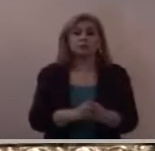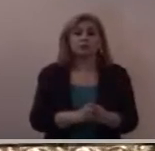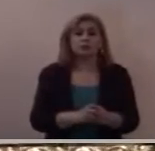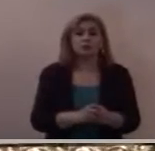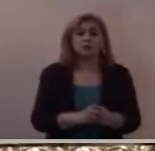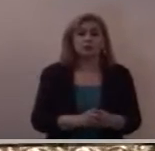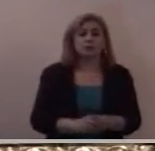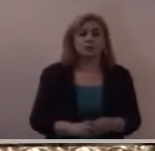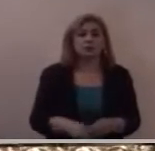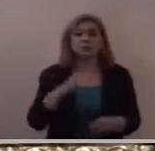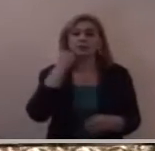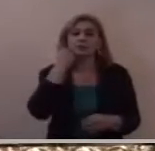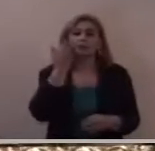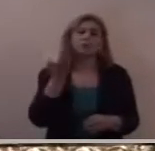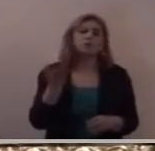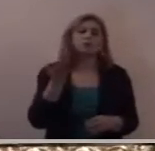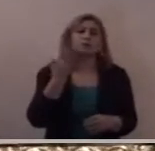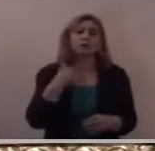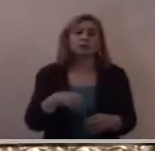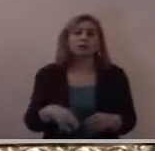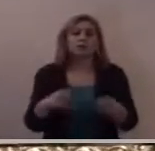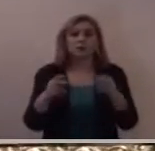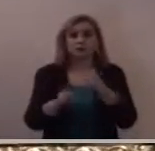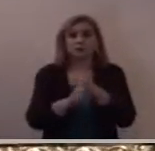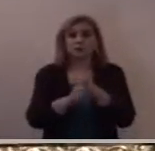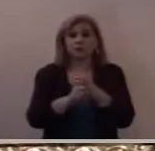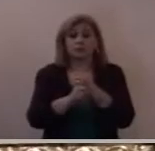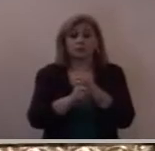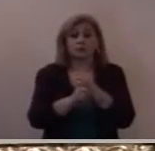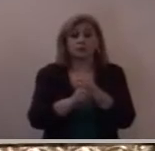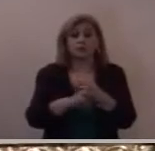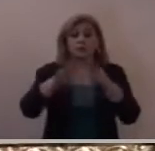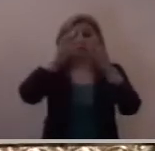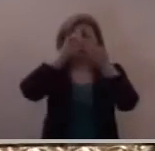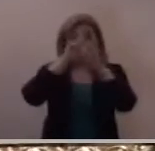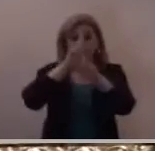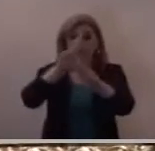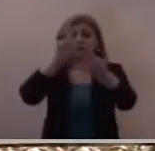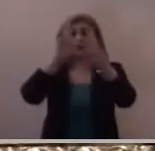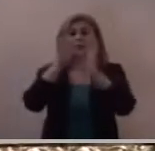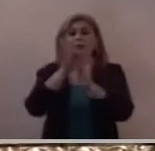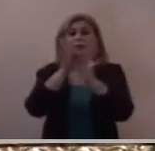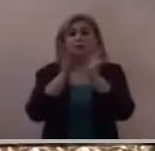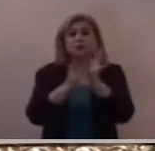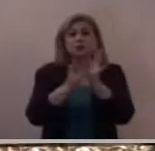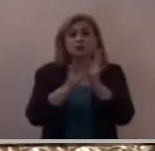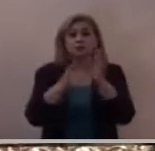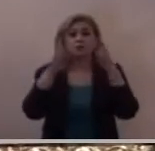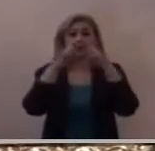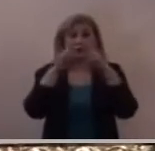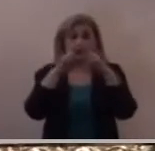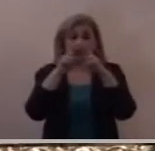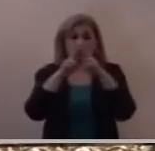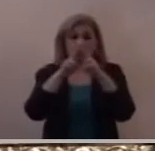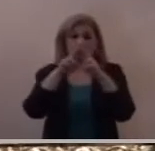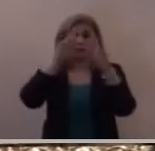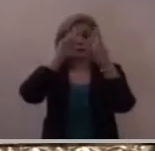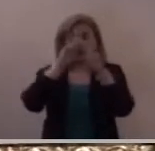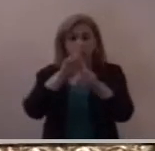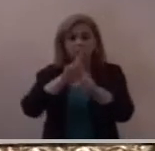aprietos respeta su religión respeta sus convicciones